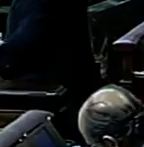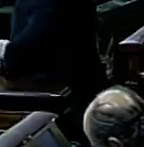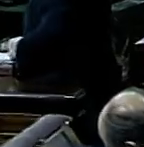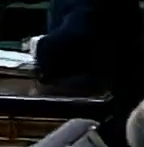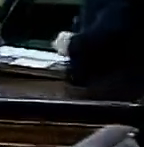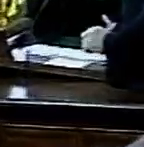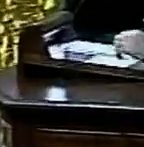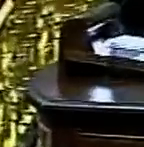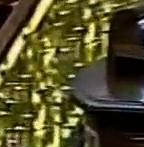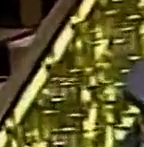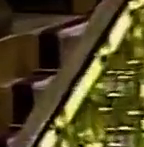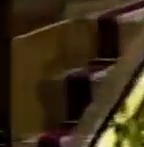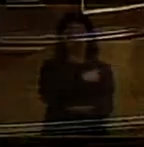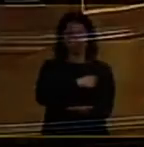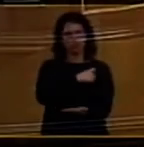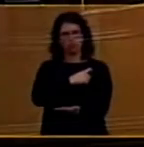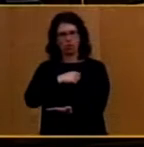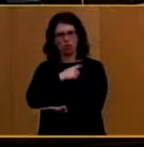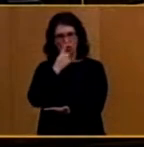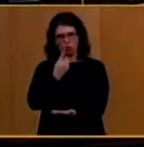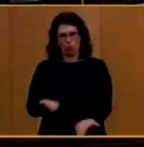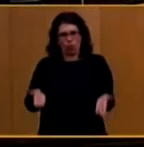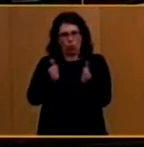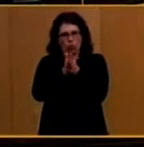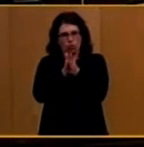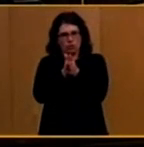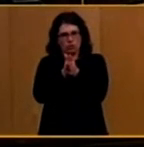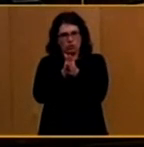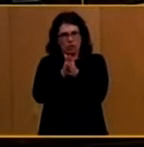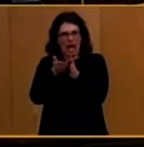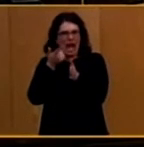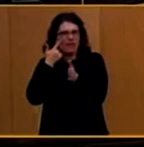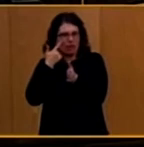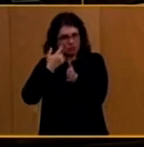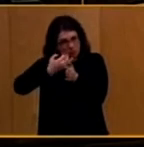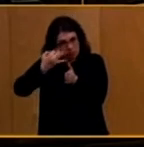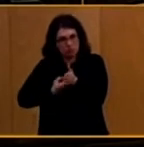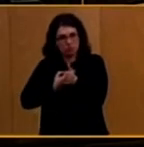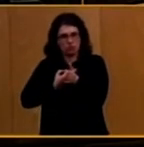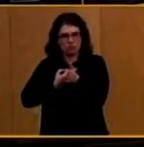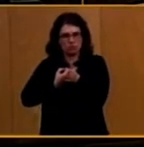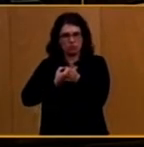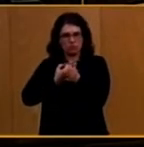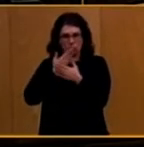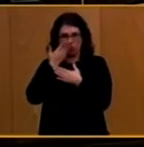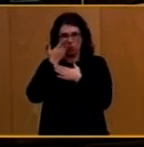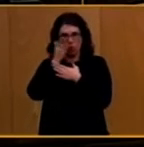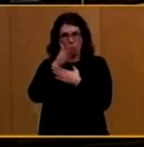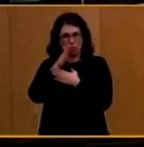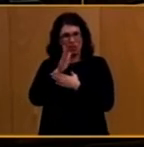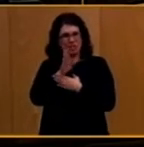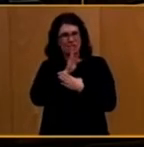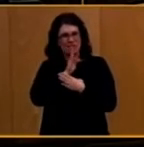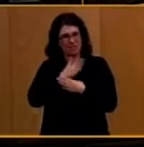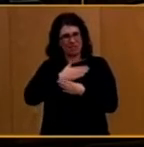comisiones para ver si realmente las propuestas que van en esa serie de propuestas que he hecho en mi intervención